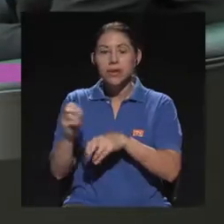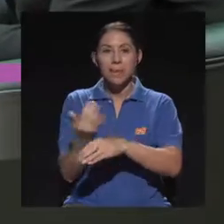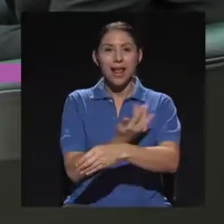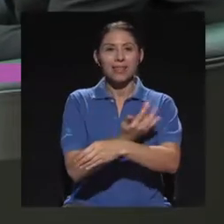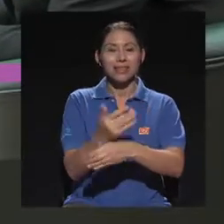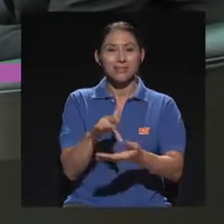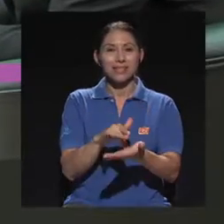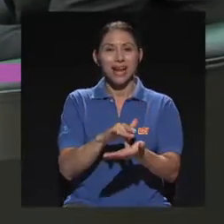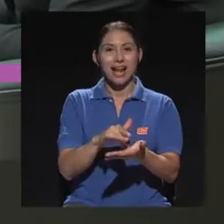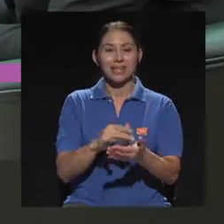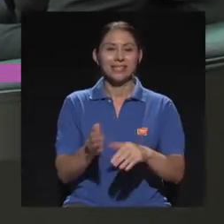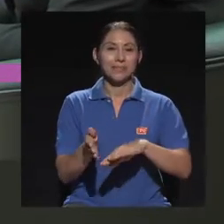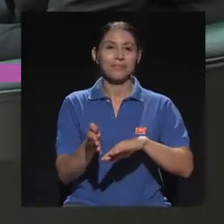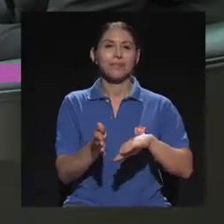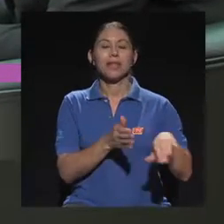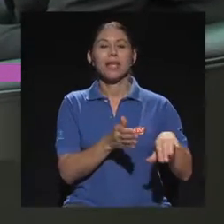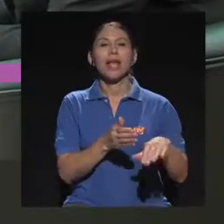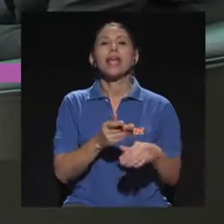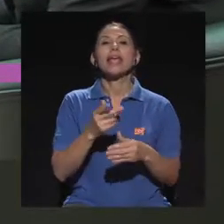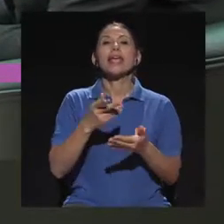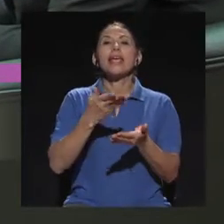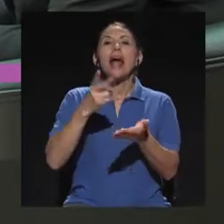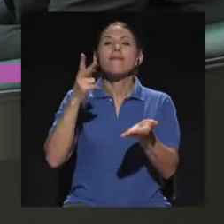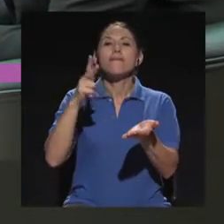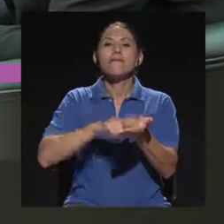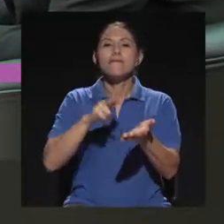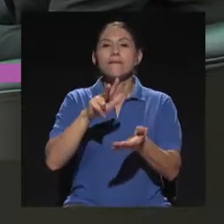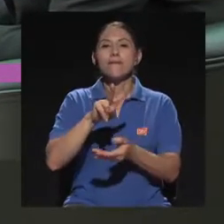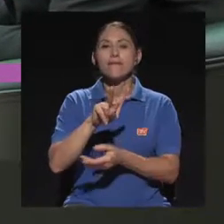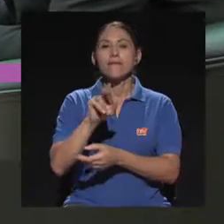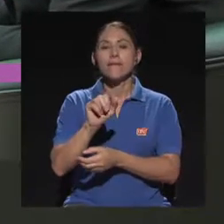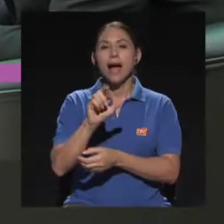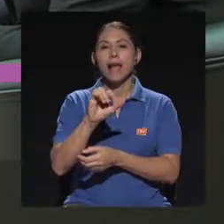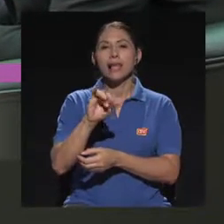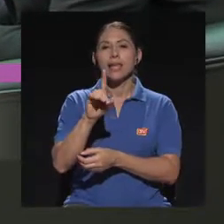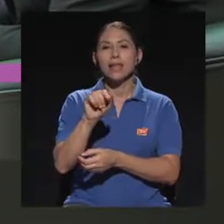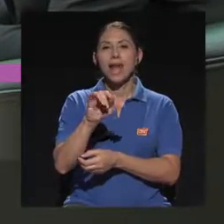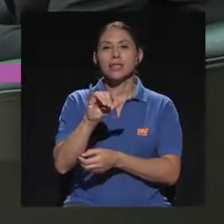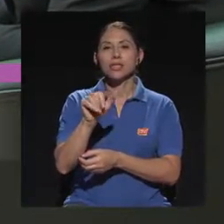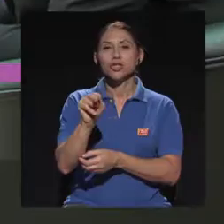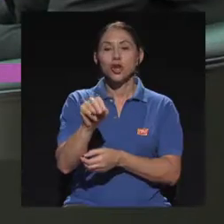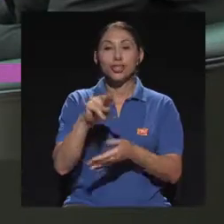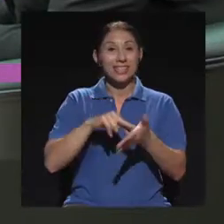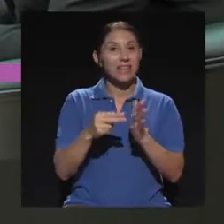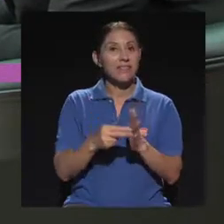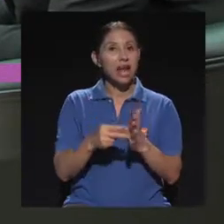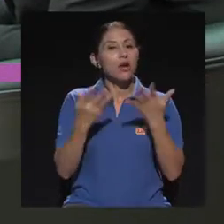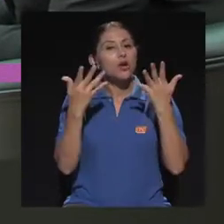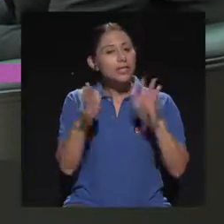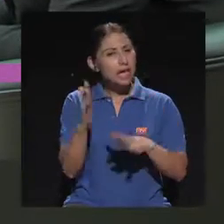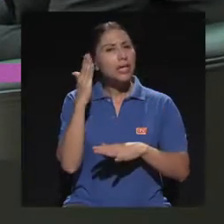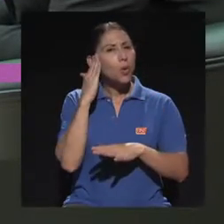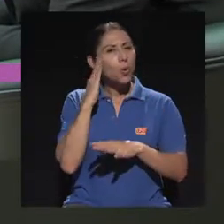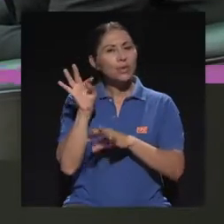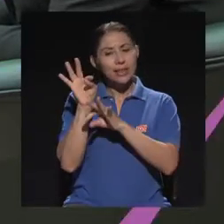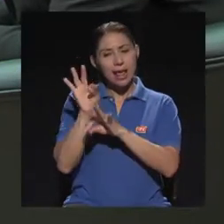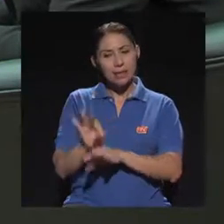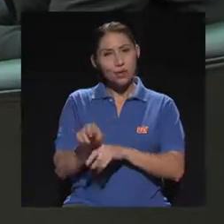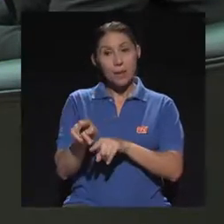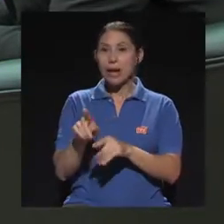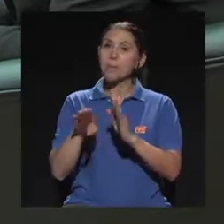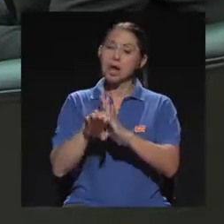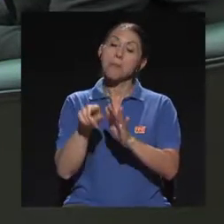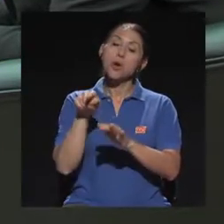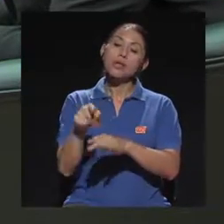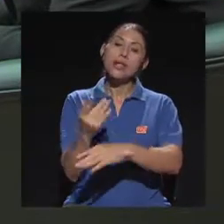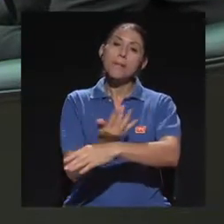parte de validación es tomar lo que se conoce tradicionalmente, que esta planta sirve para